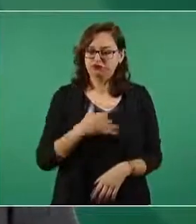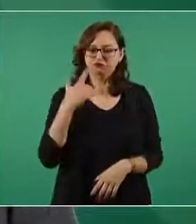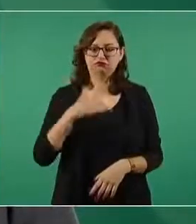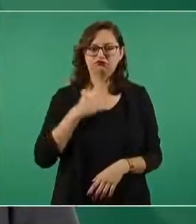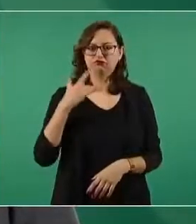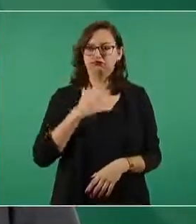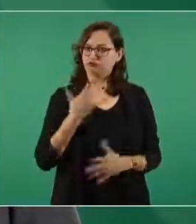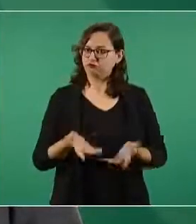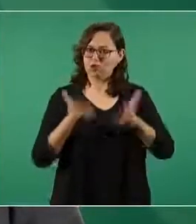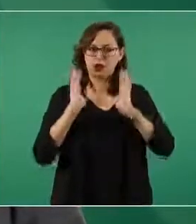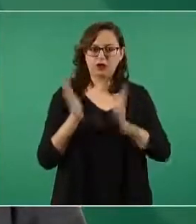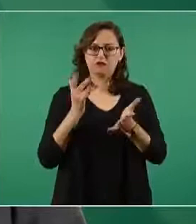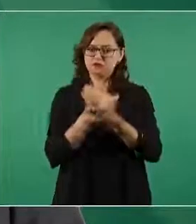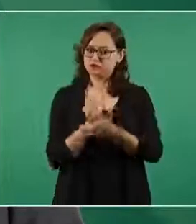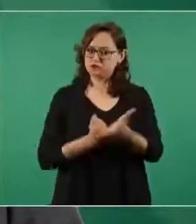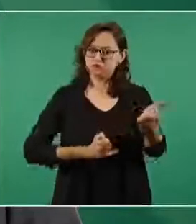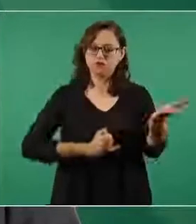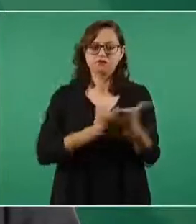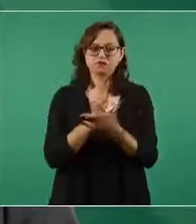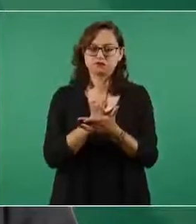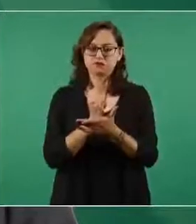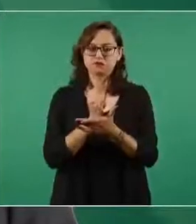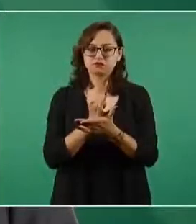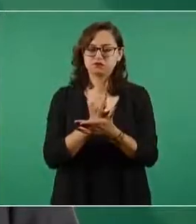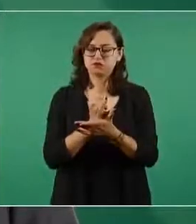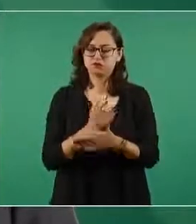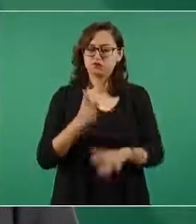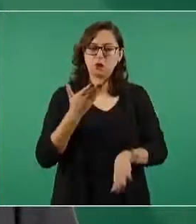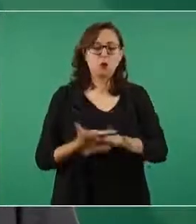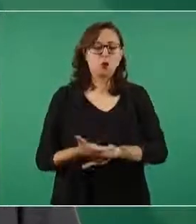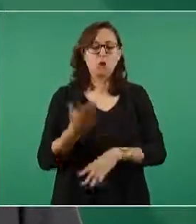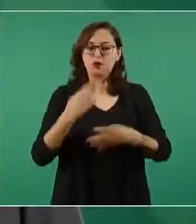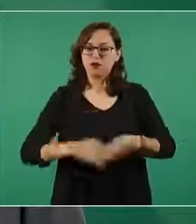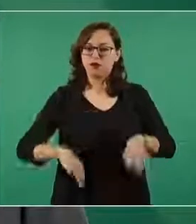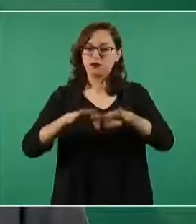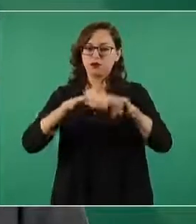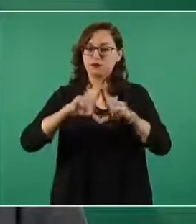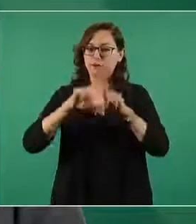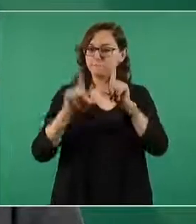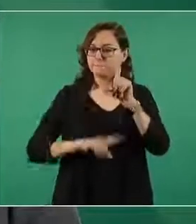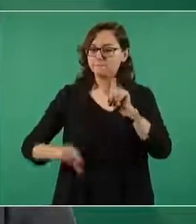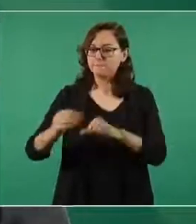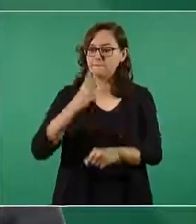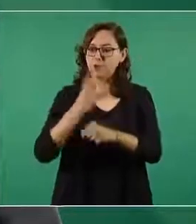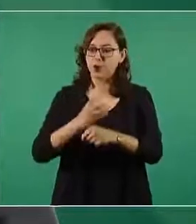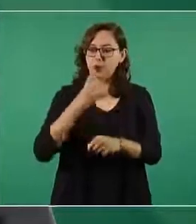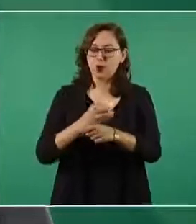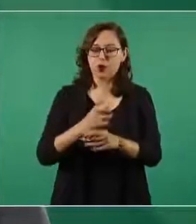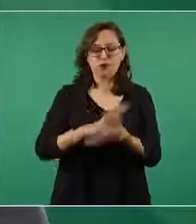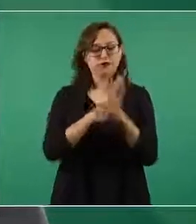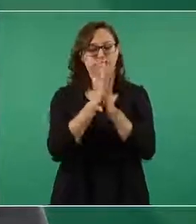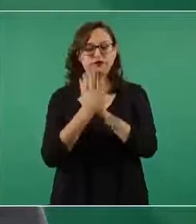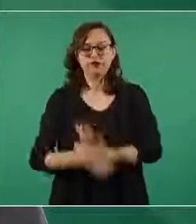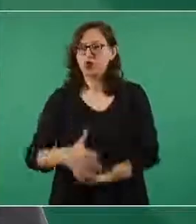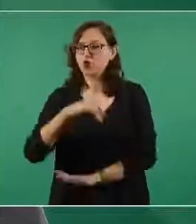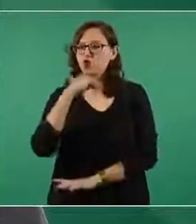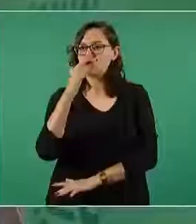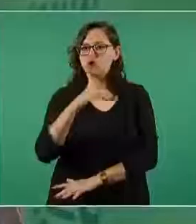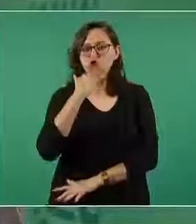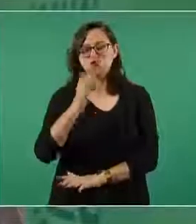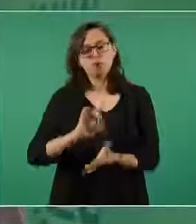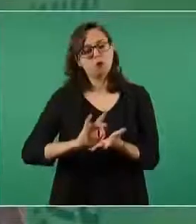como parte fundamental de la Cuarta Transformación, se ha permitido desterrar la corrupción